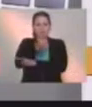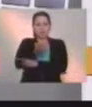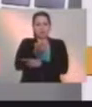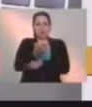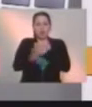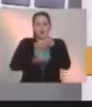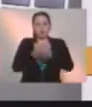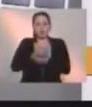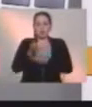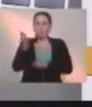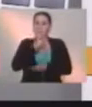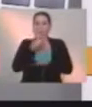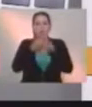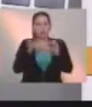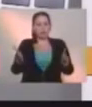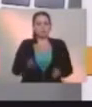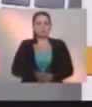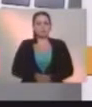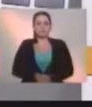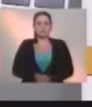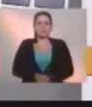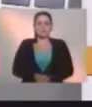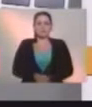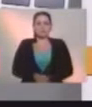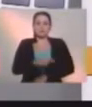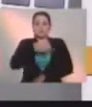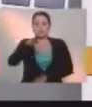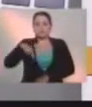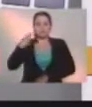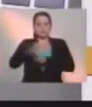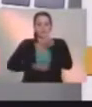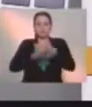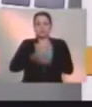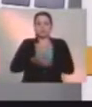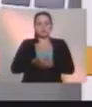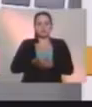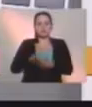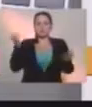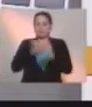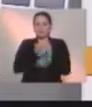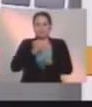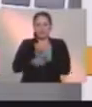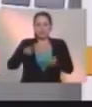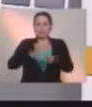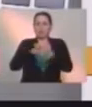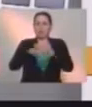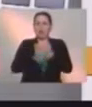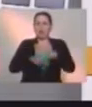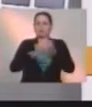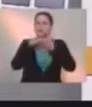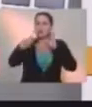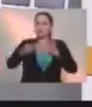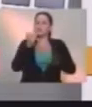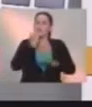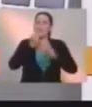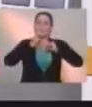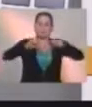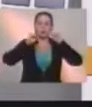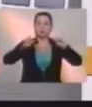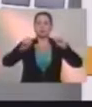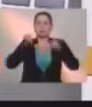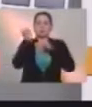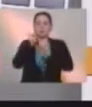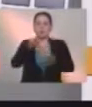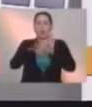no clásica. Nosotros vamos a ejercer nuestro sagrado derecho a la protesta. Nosotros vamos a defender